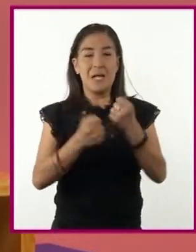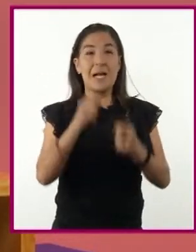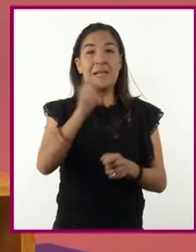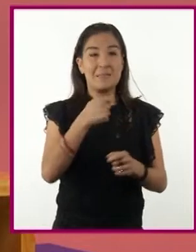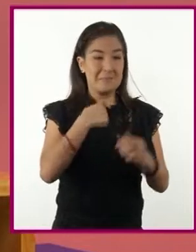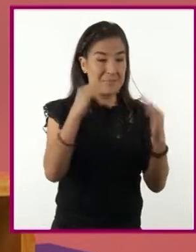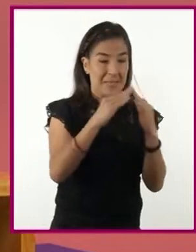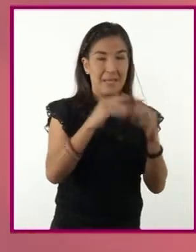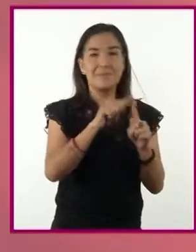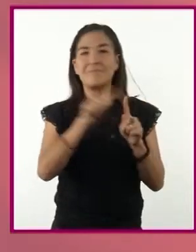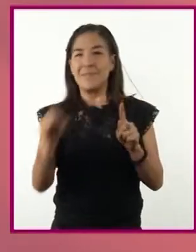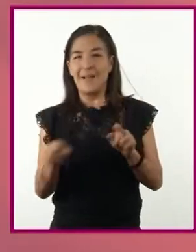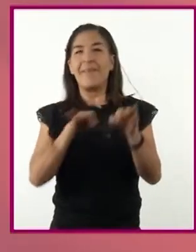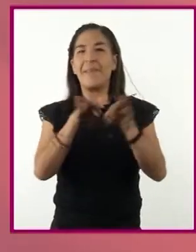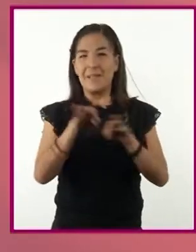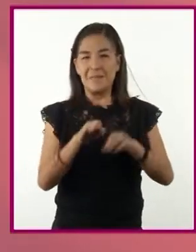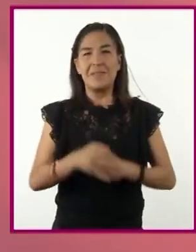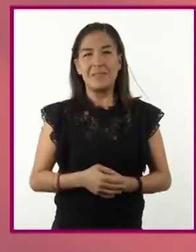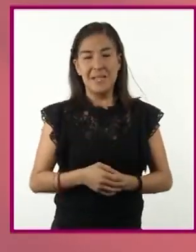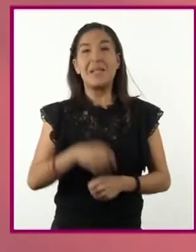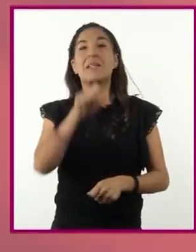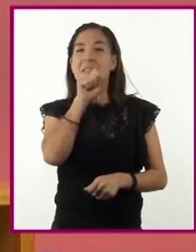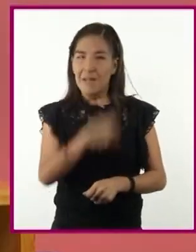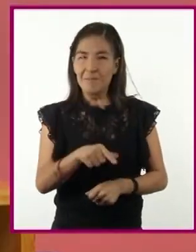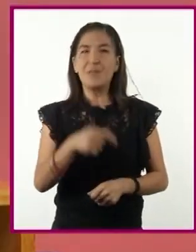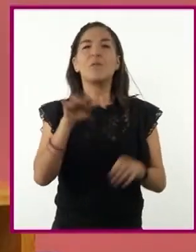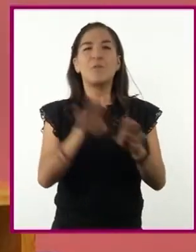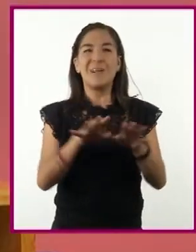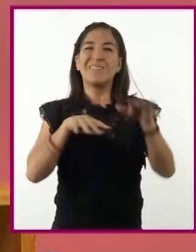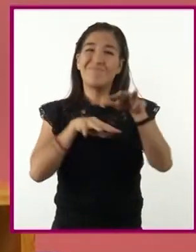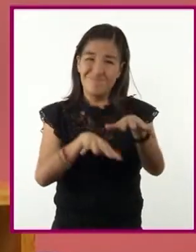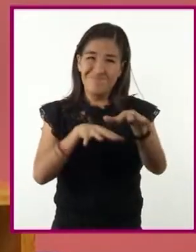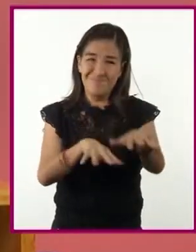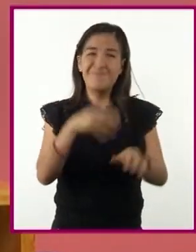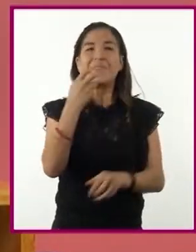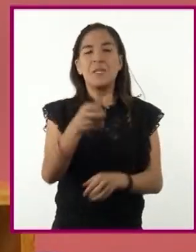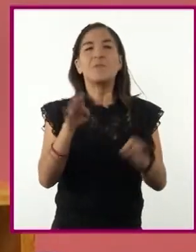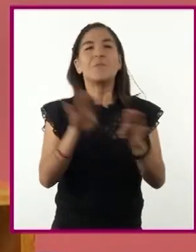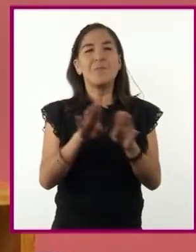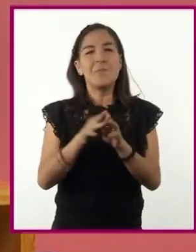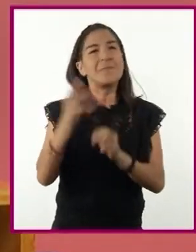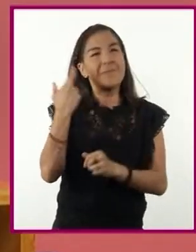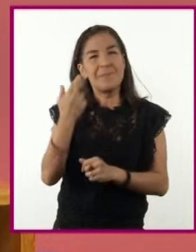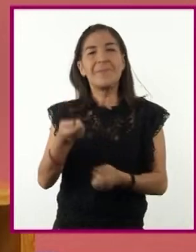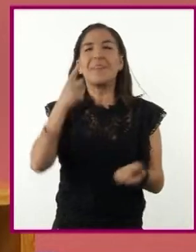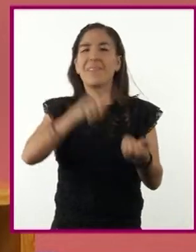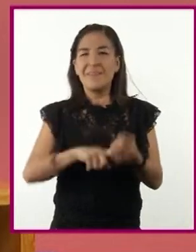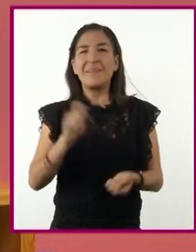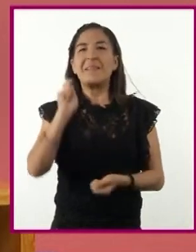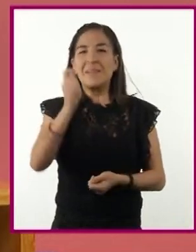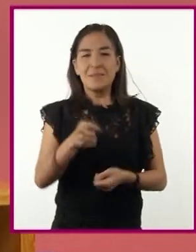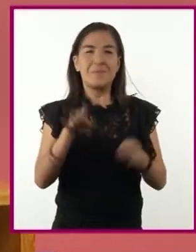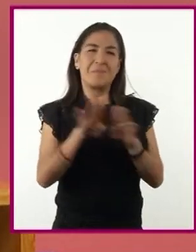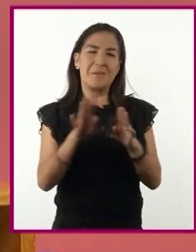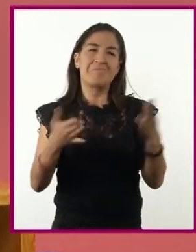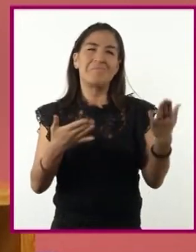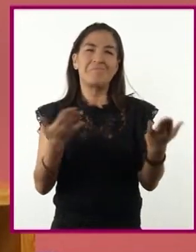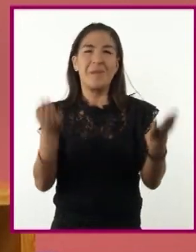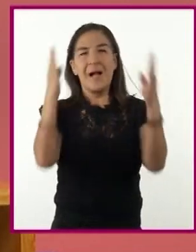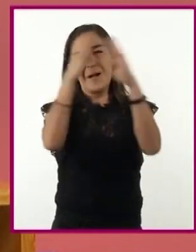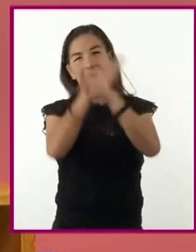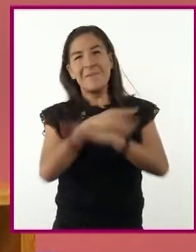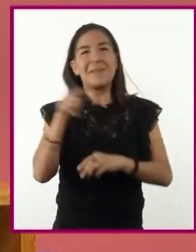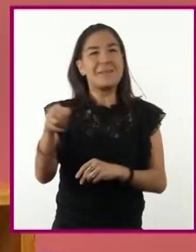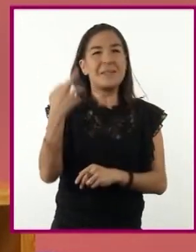casa al trabajo. Y más aún, si hay tráfico, ya que es una manera en la que además de entretenerme y